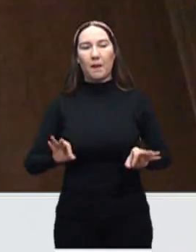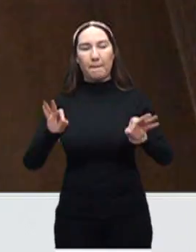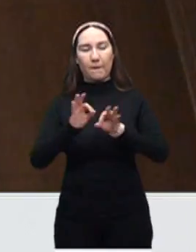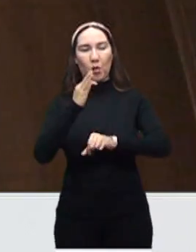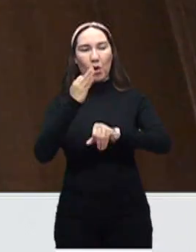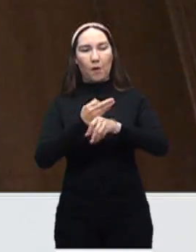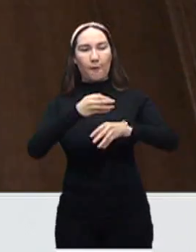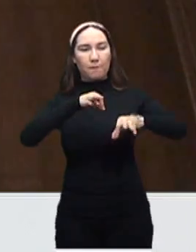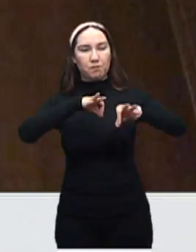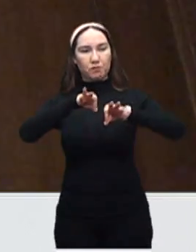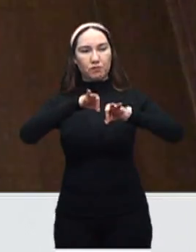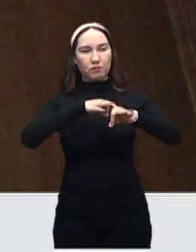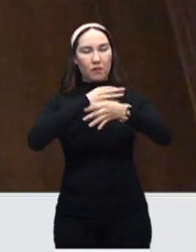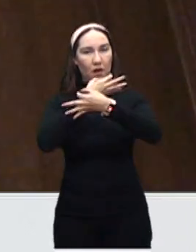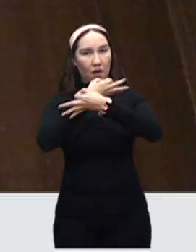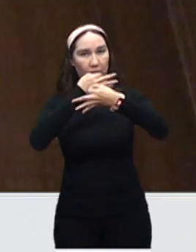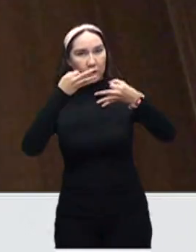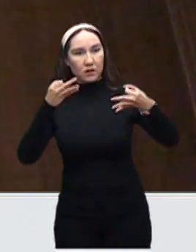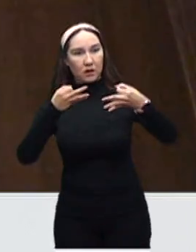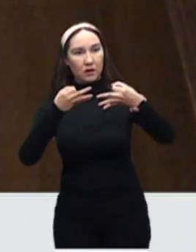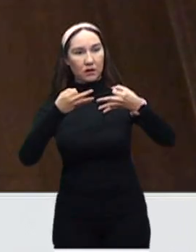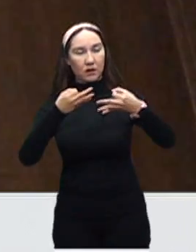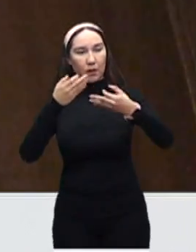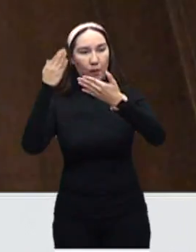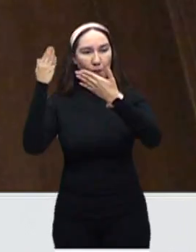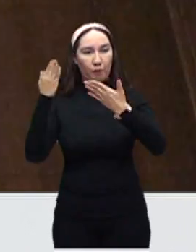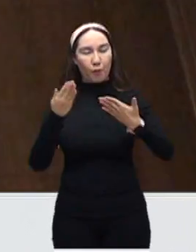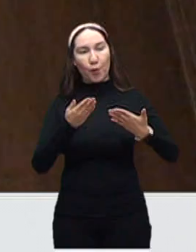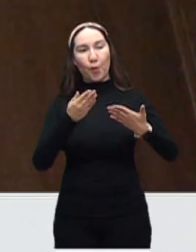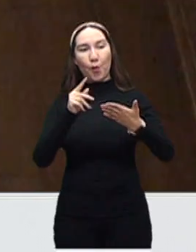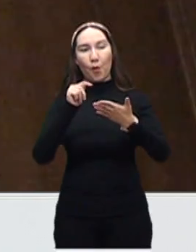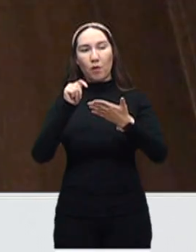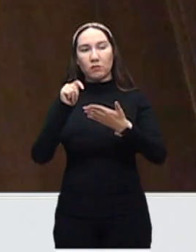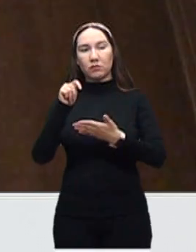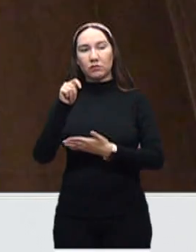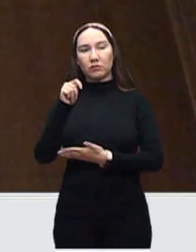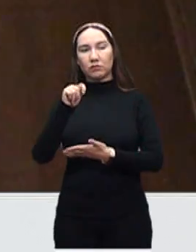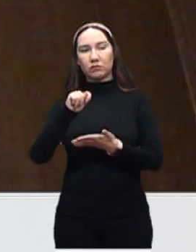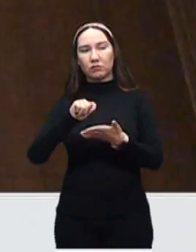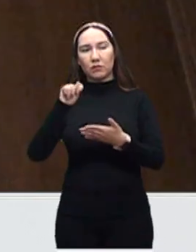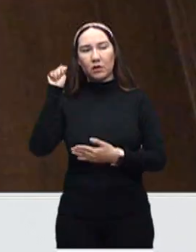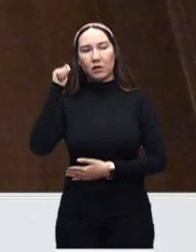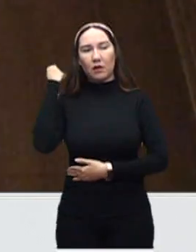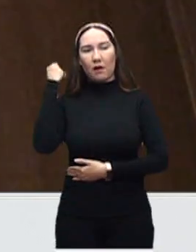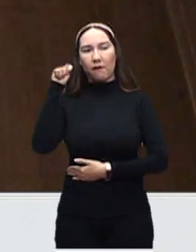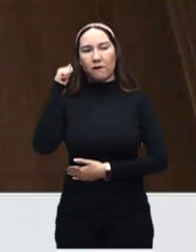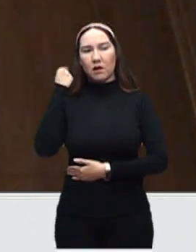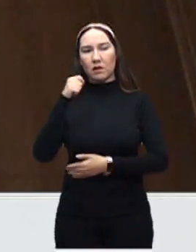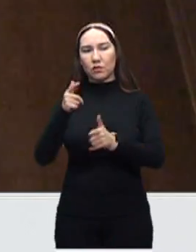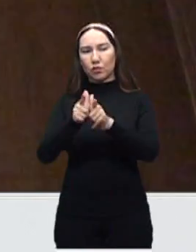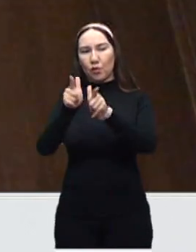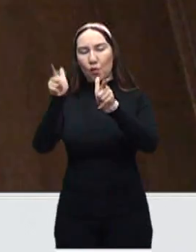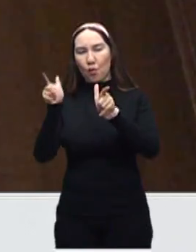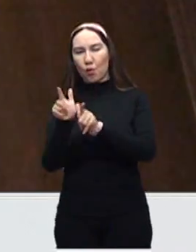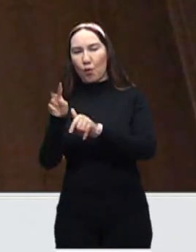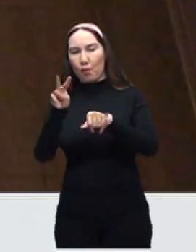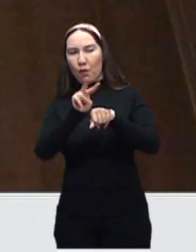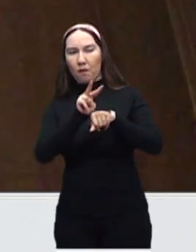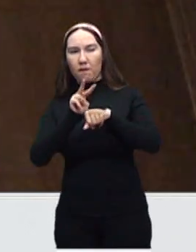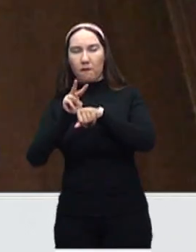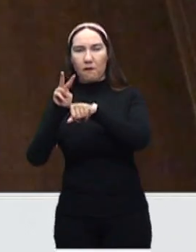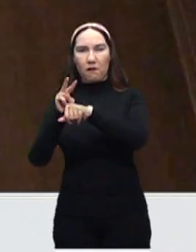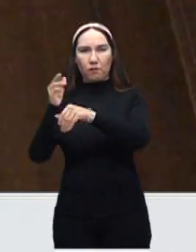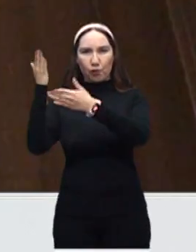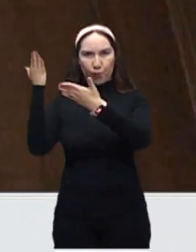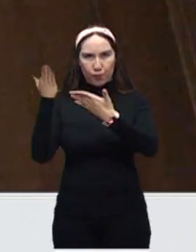que regresó de Tabasco una brigada de atención médica epidemiológica en días recientes